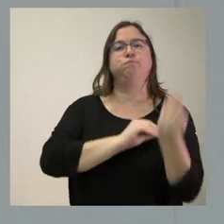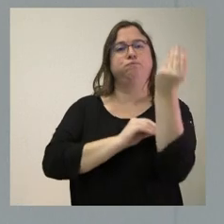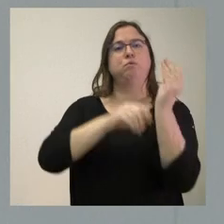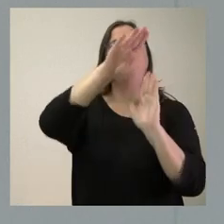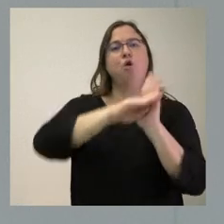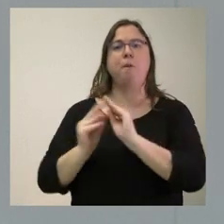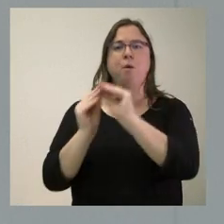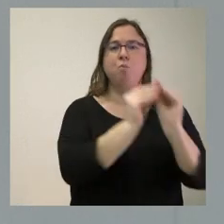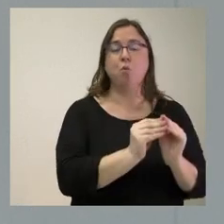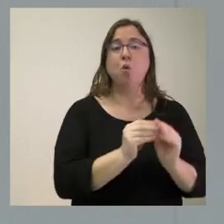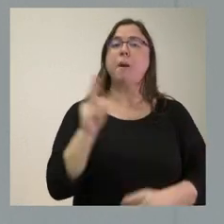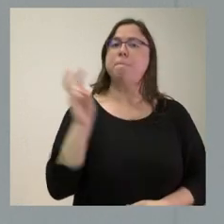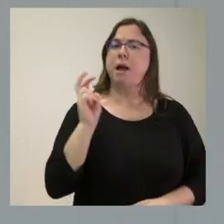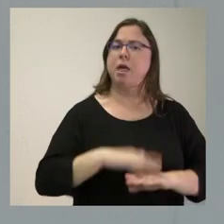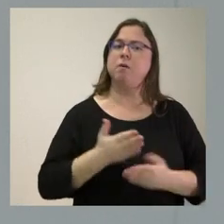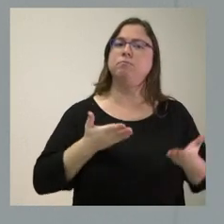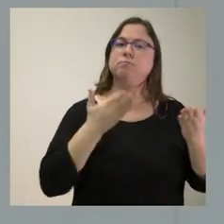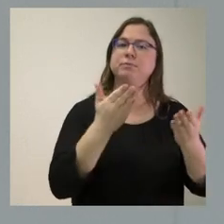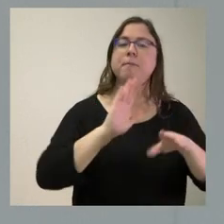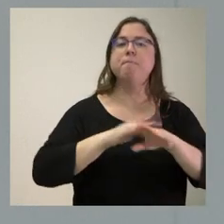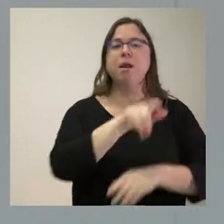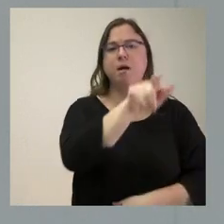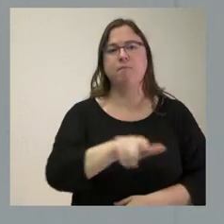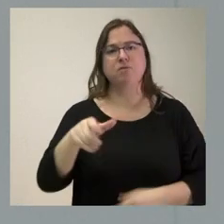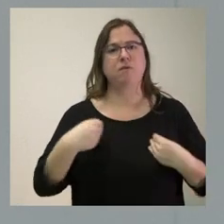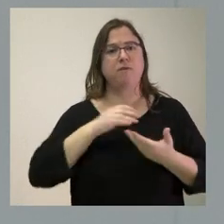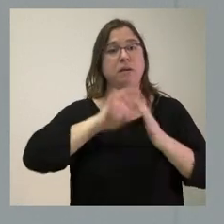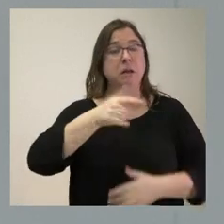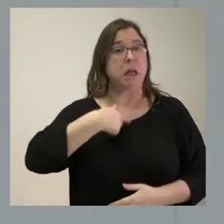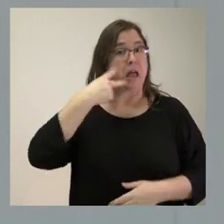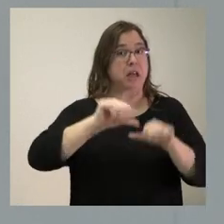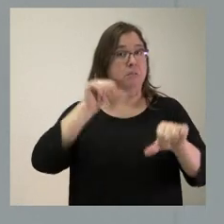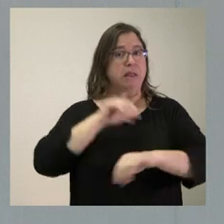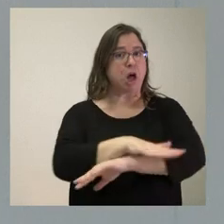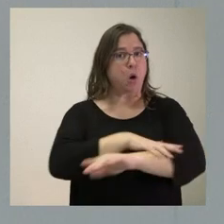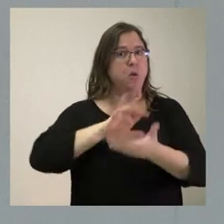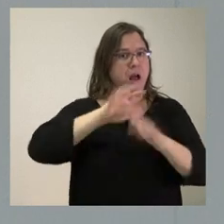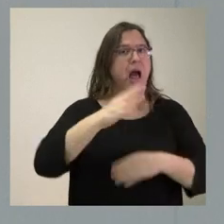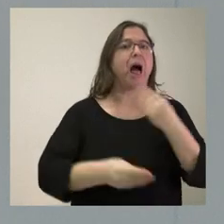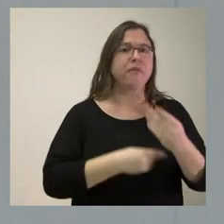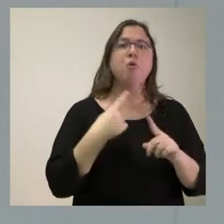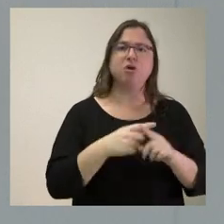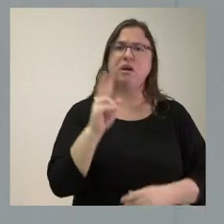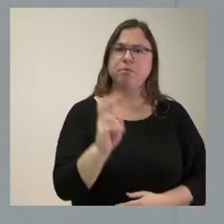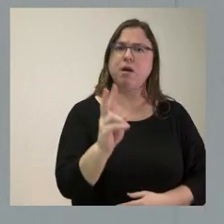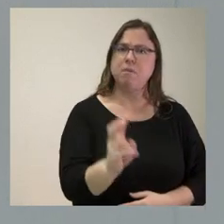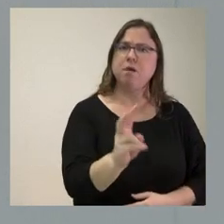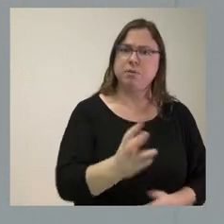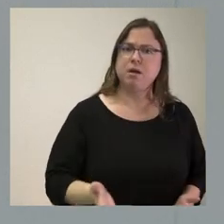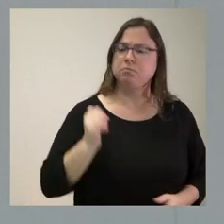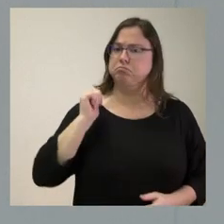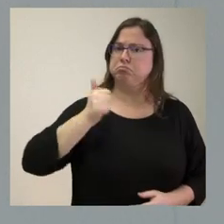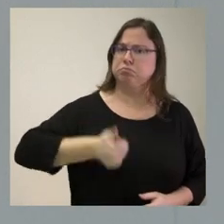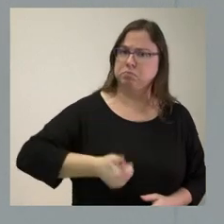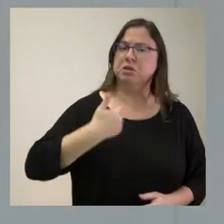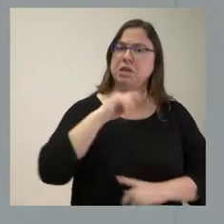beneficioso para las personas de Castilla y León. Y mi experiencia del gobierno de Castilla y León es que estamos haciendo cosas útiles. En el tiempo que llevamos, pues